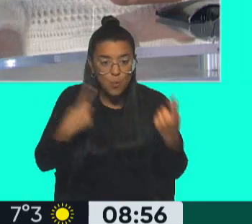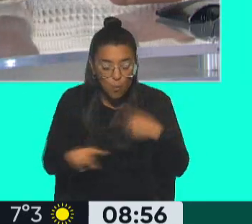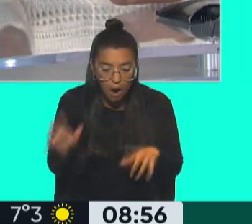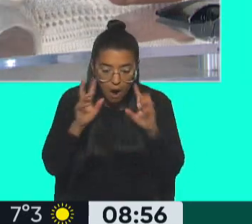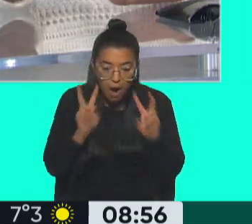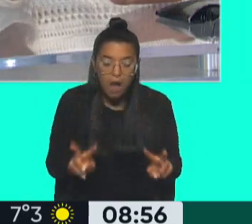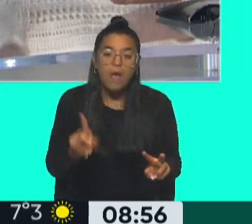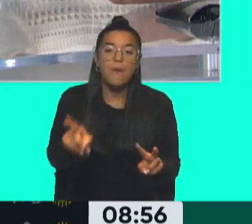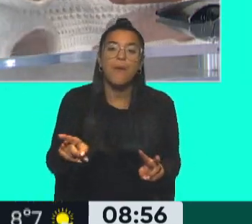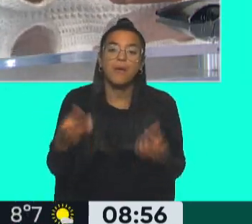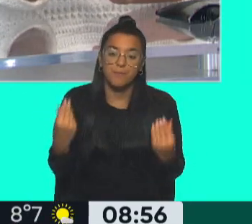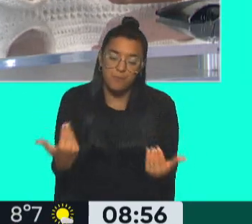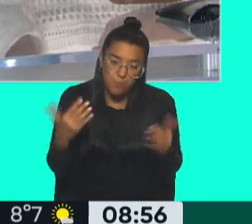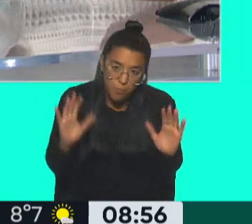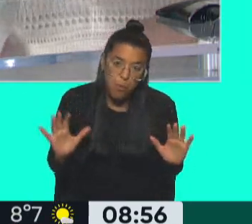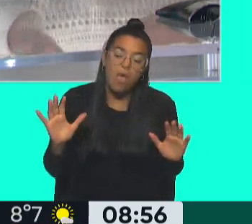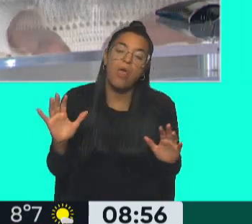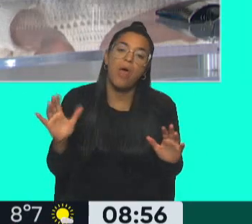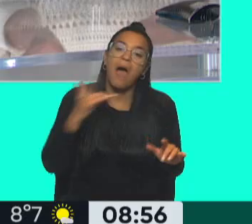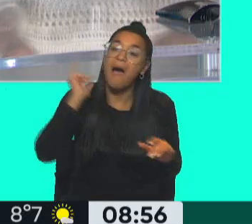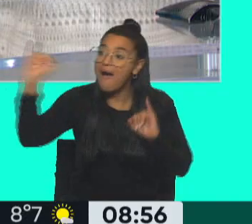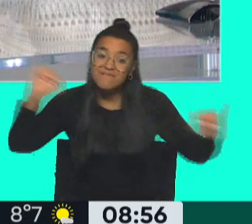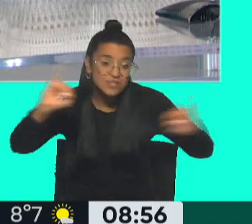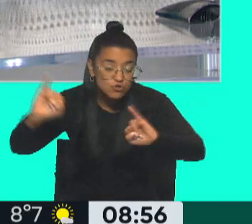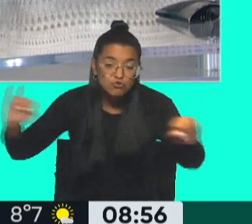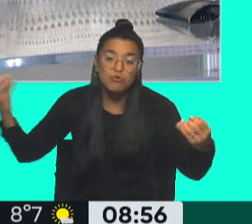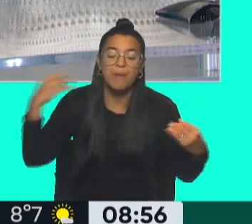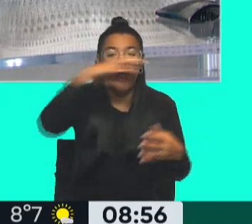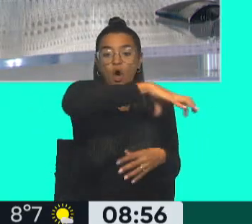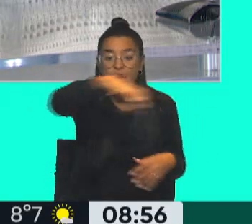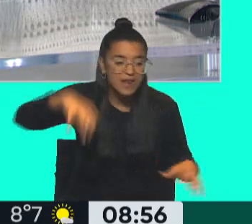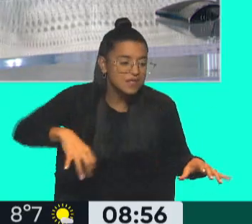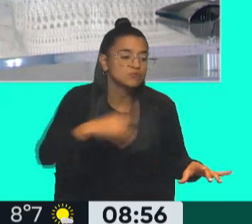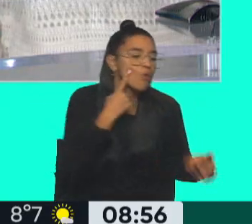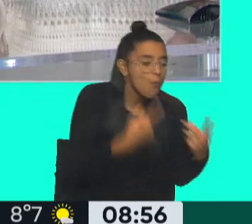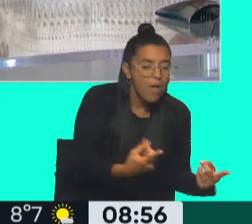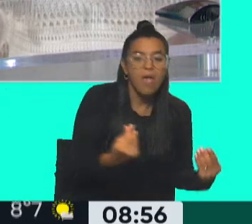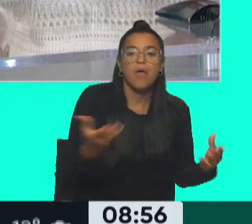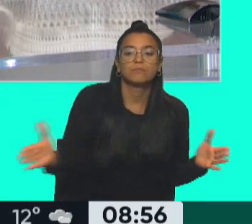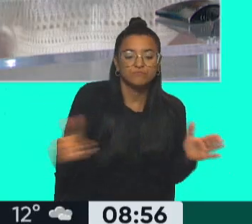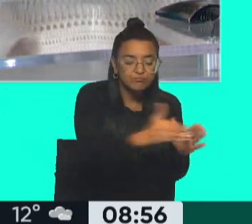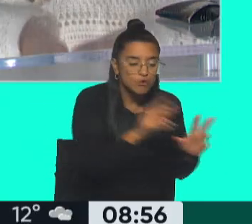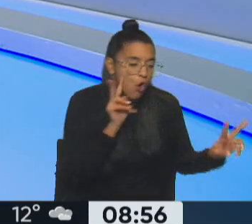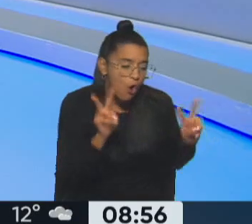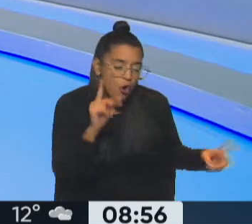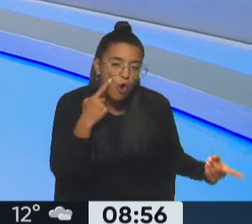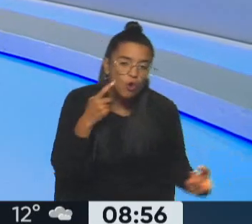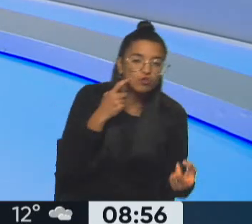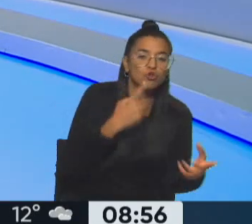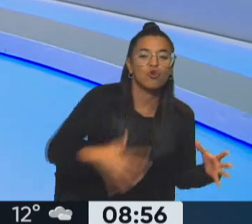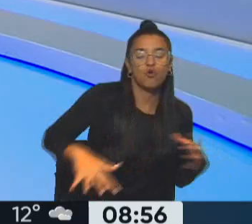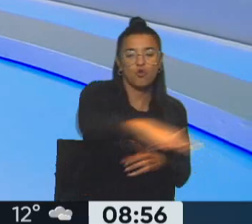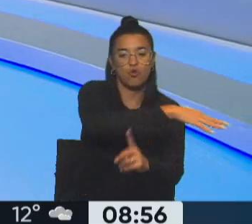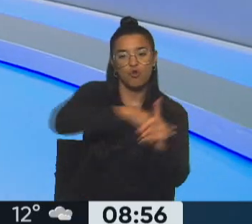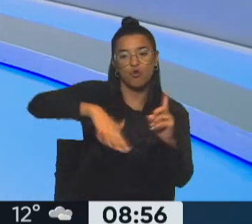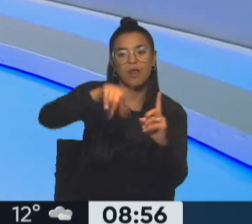encuentren ante estos casos puedan dar aviso para que los organismos intervengan en la zona, se realiza un monitoreo, alrededor del foco